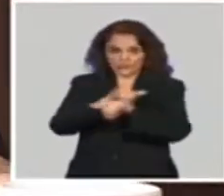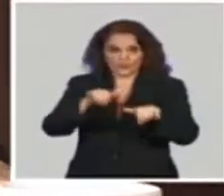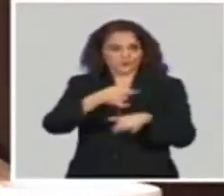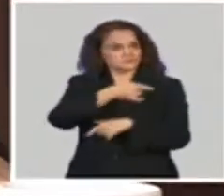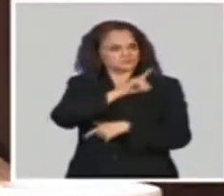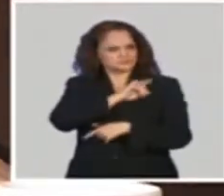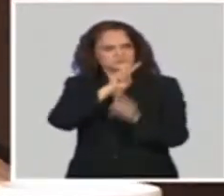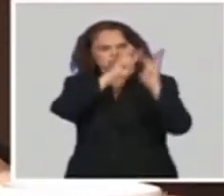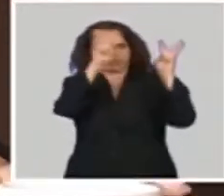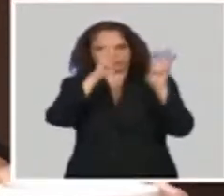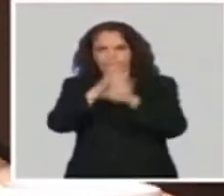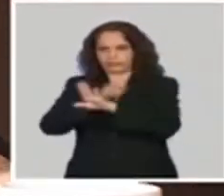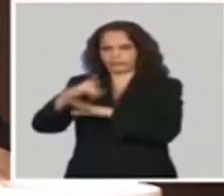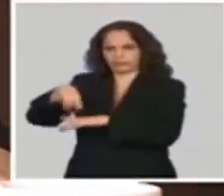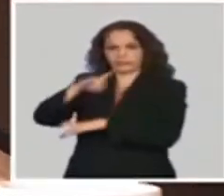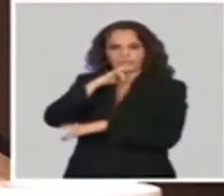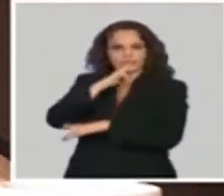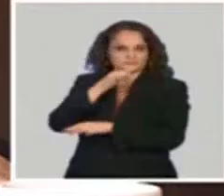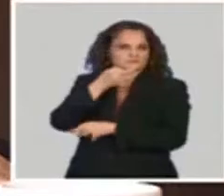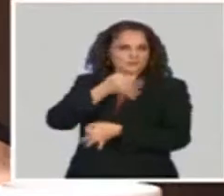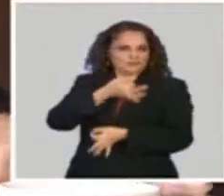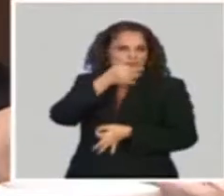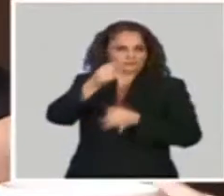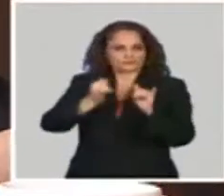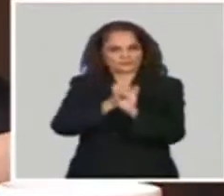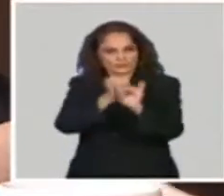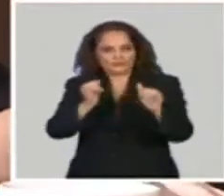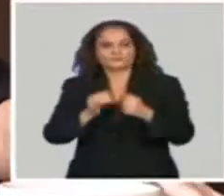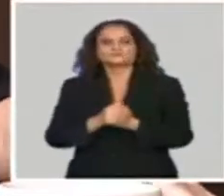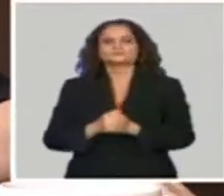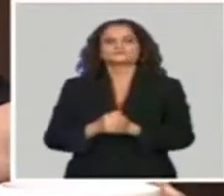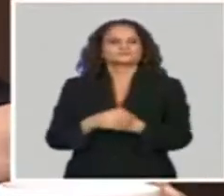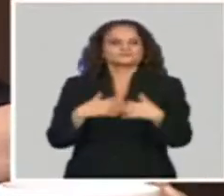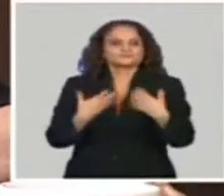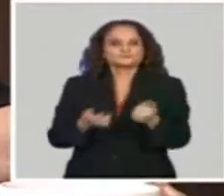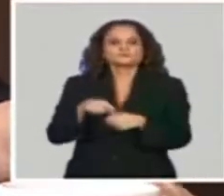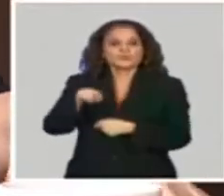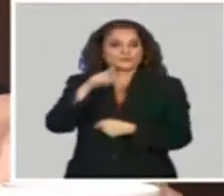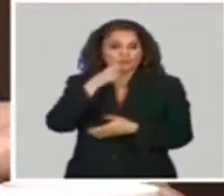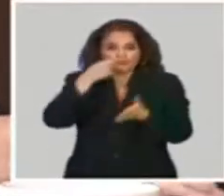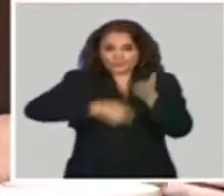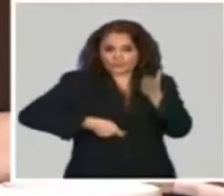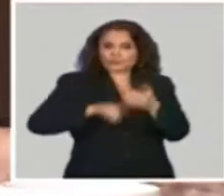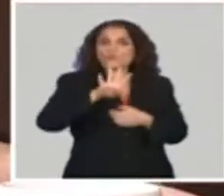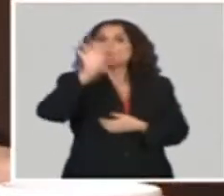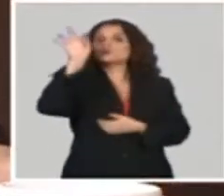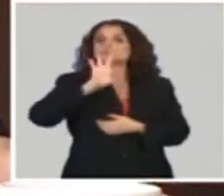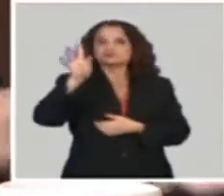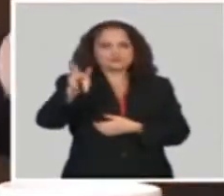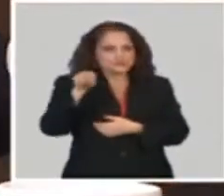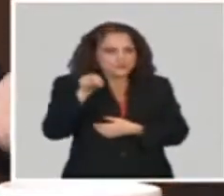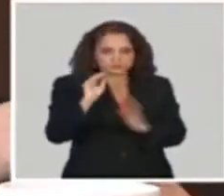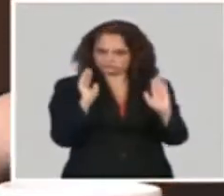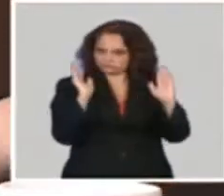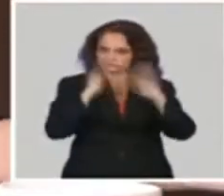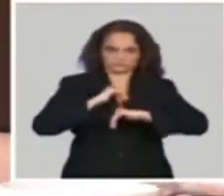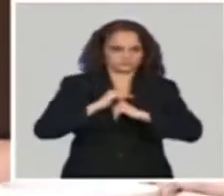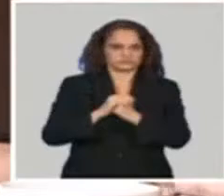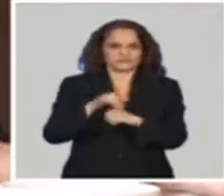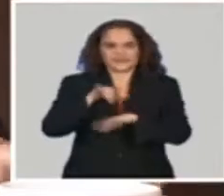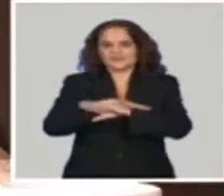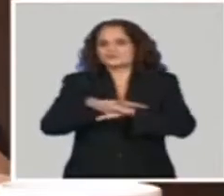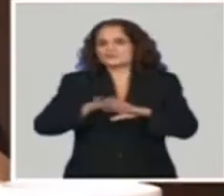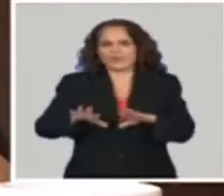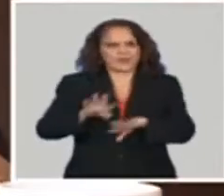de otros medios hemos estado compartiendo con la población. Y es precisamente que este impuesto no es un nuevo impuesto, es un impuesto que tenemos